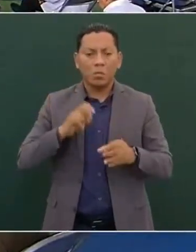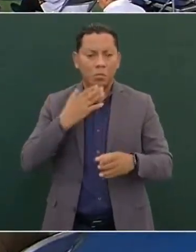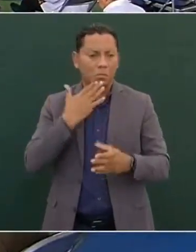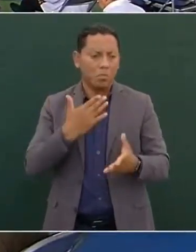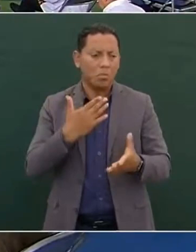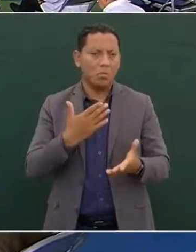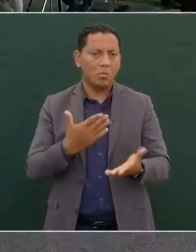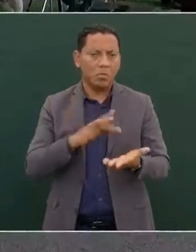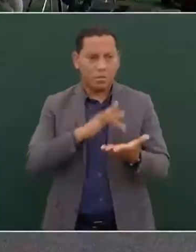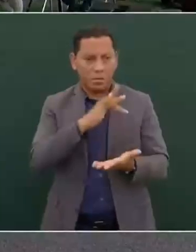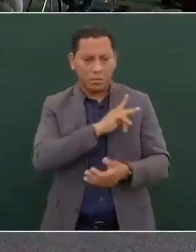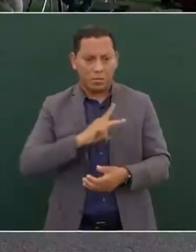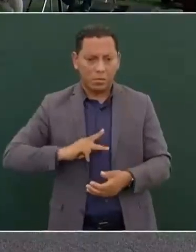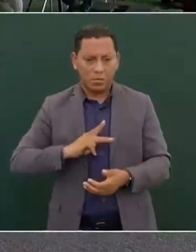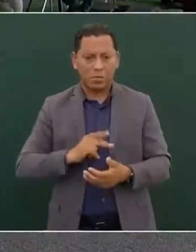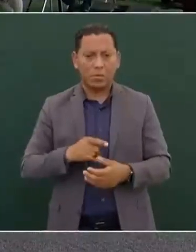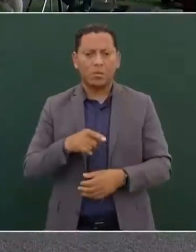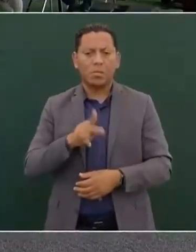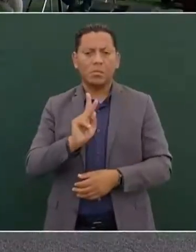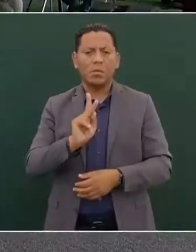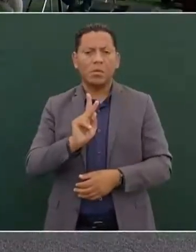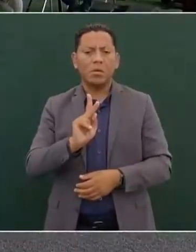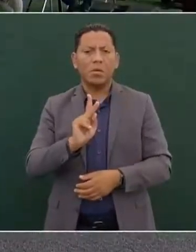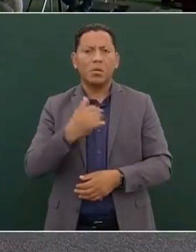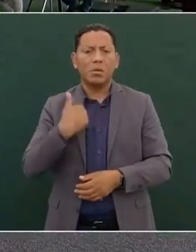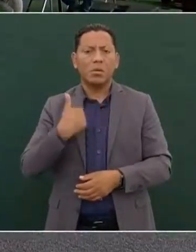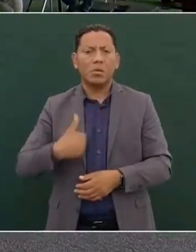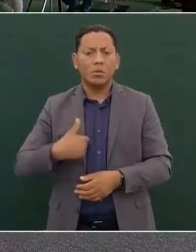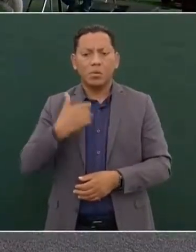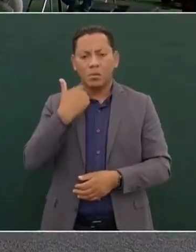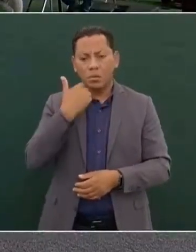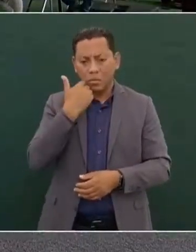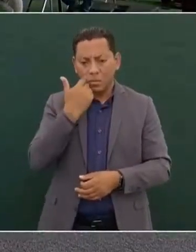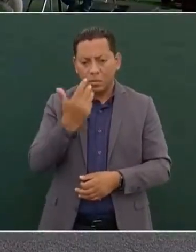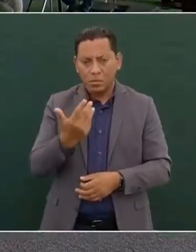presidente. Pero yo lo que quiero